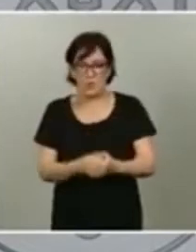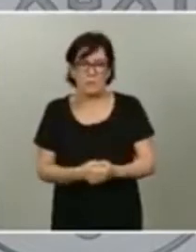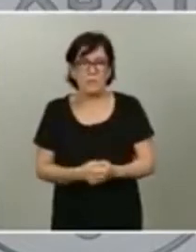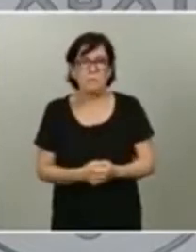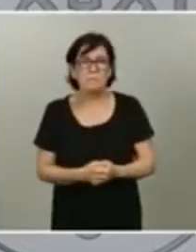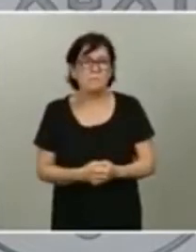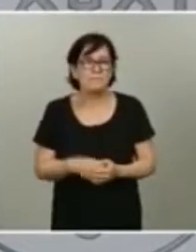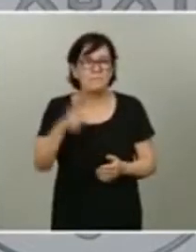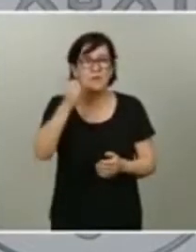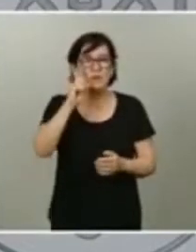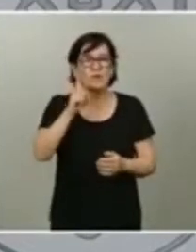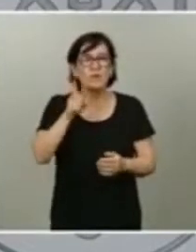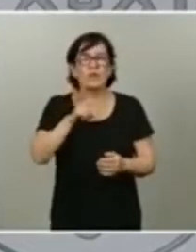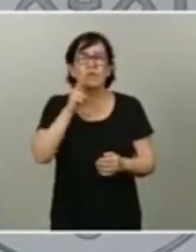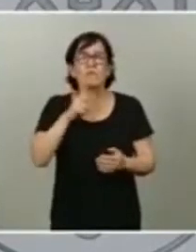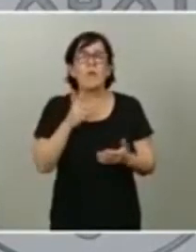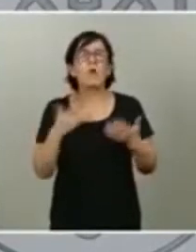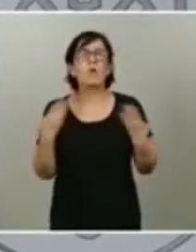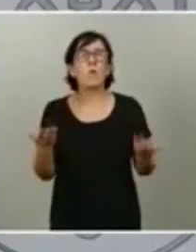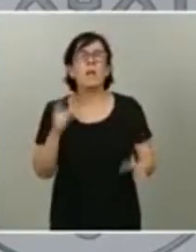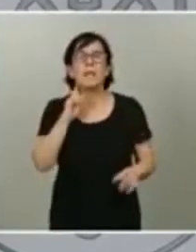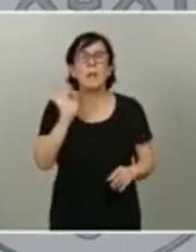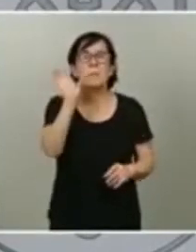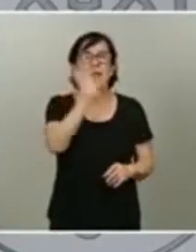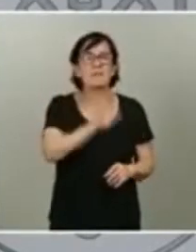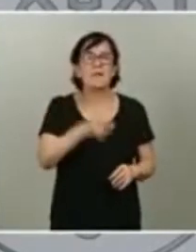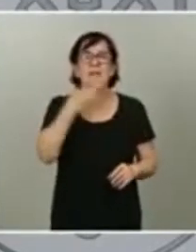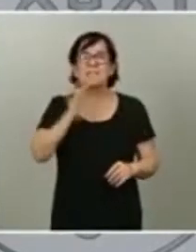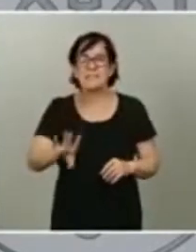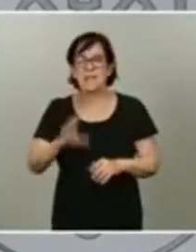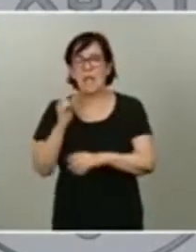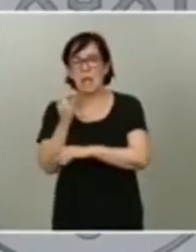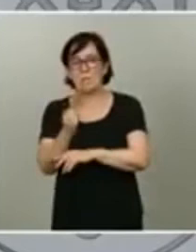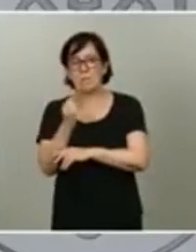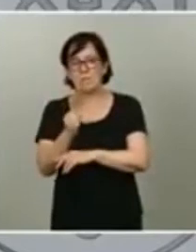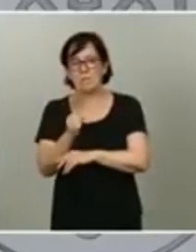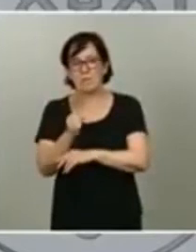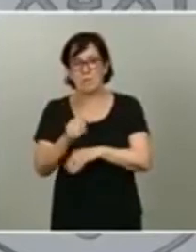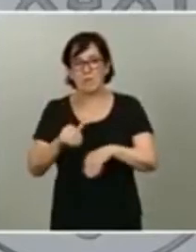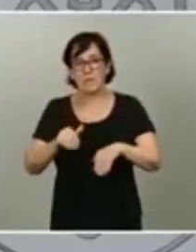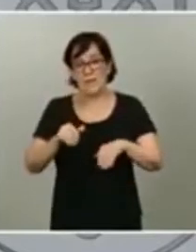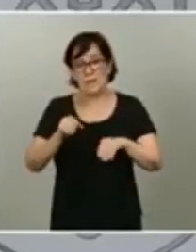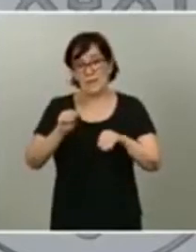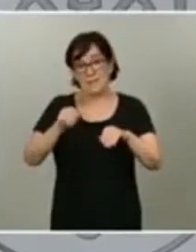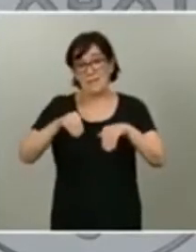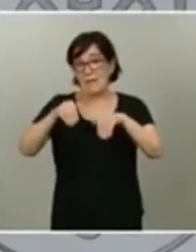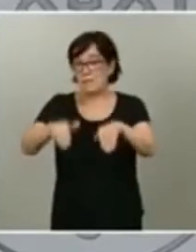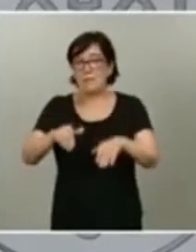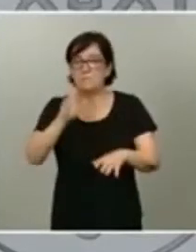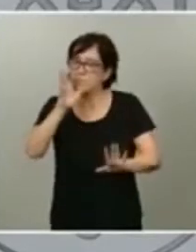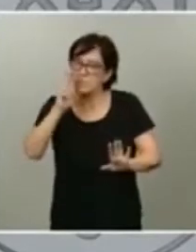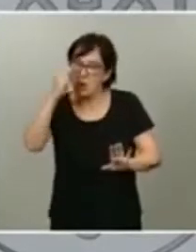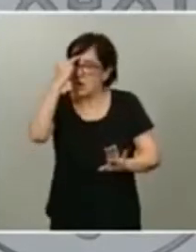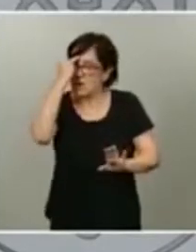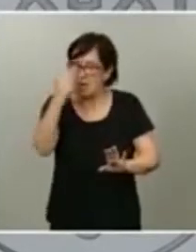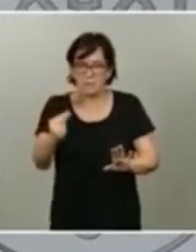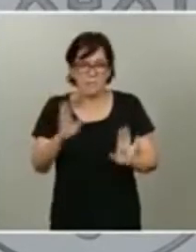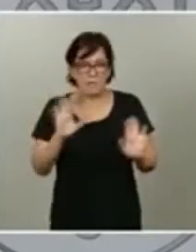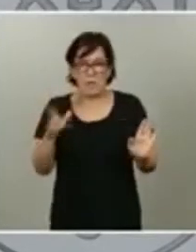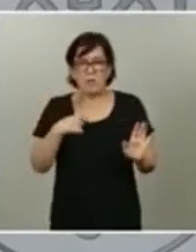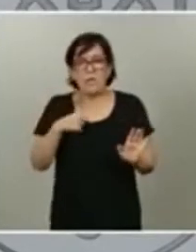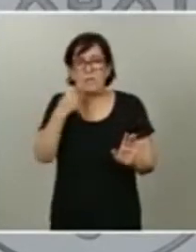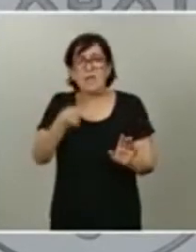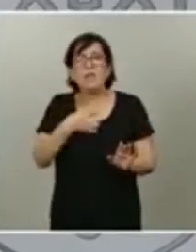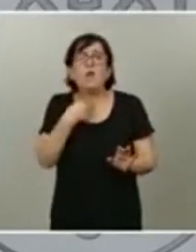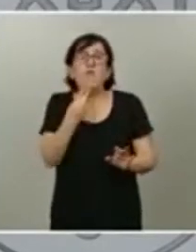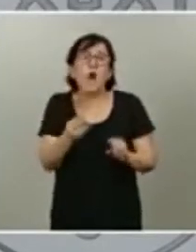hablamos de cuáles son los países o quiénes son los que apoyan esta candidatura? En primer lugar, por respeto a aquellos que lo han manifestado y, en